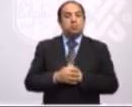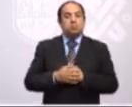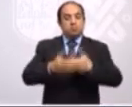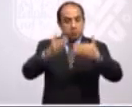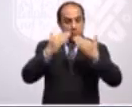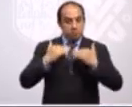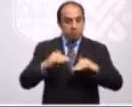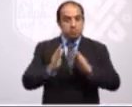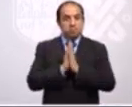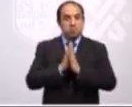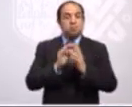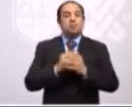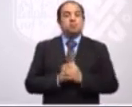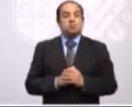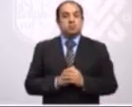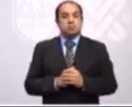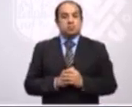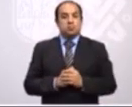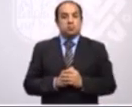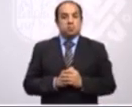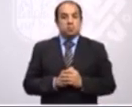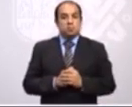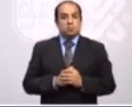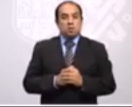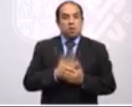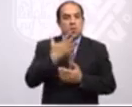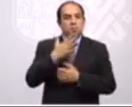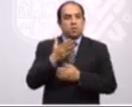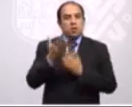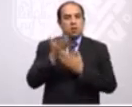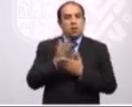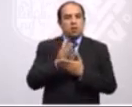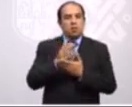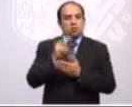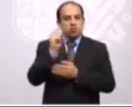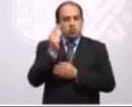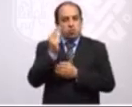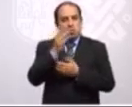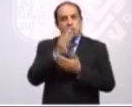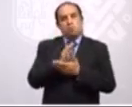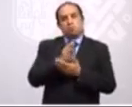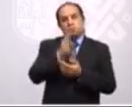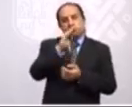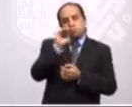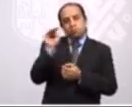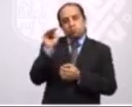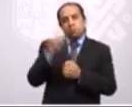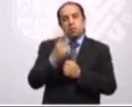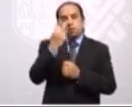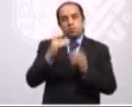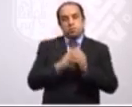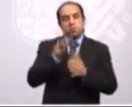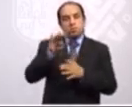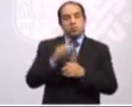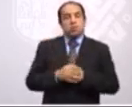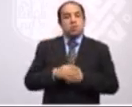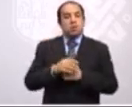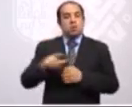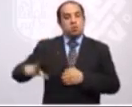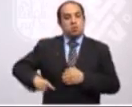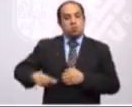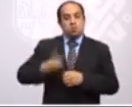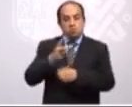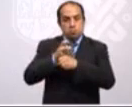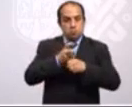A mediados aproximadamente de noviembre del 2019, el gobierno convocó a las